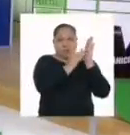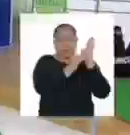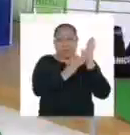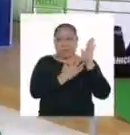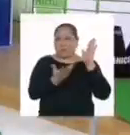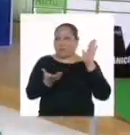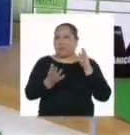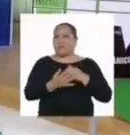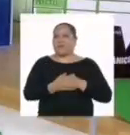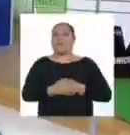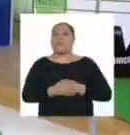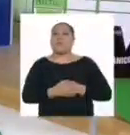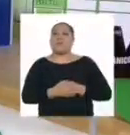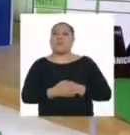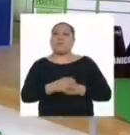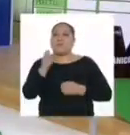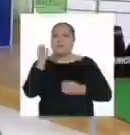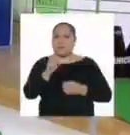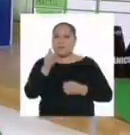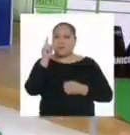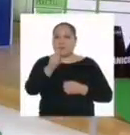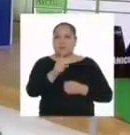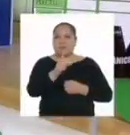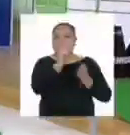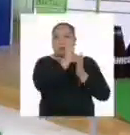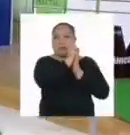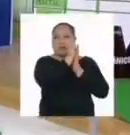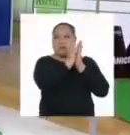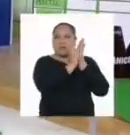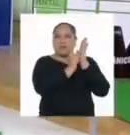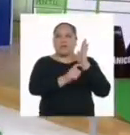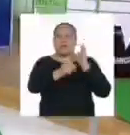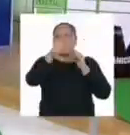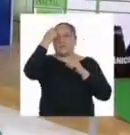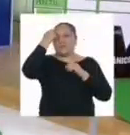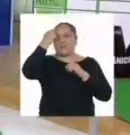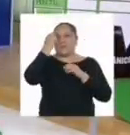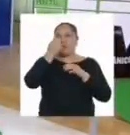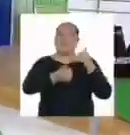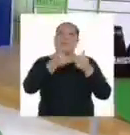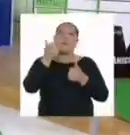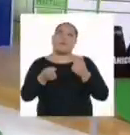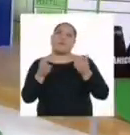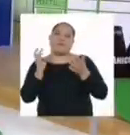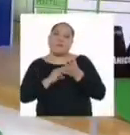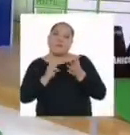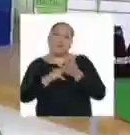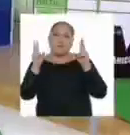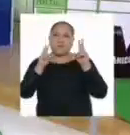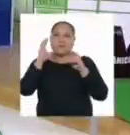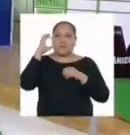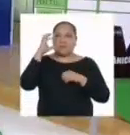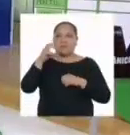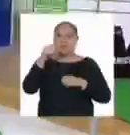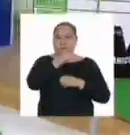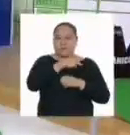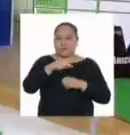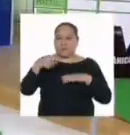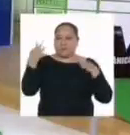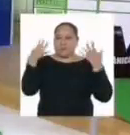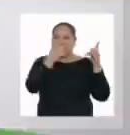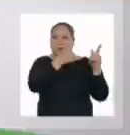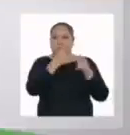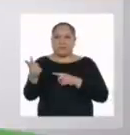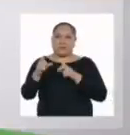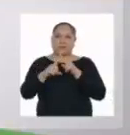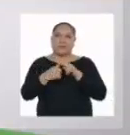inicio del programa. Sí, esa en la que anotamos cuáles creemos que contienen más vitamina C. Aquí ya tenemos todo